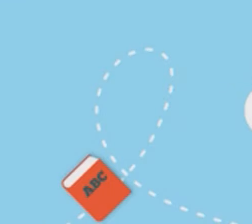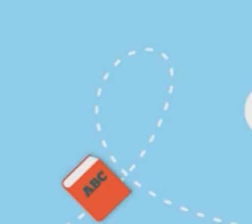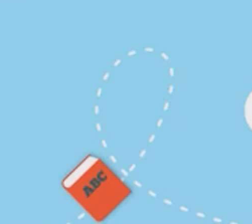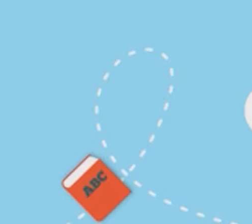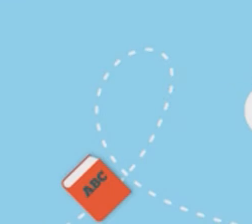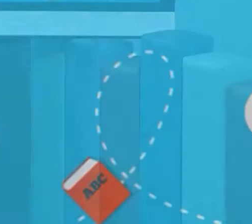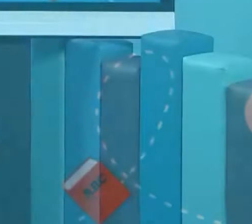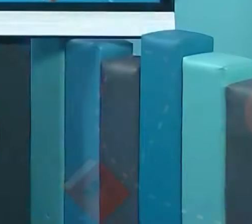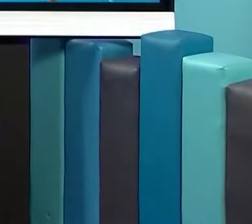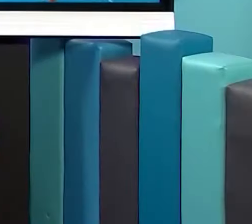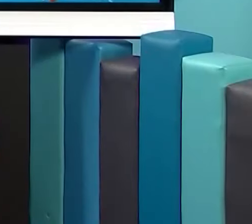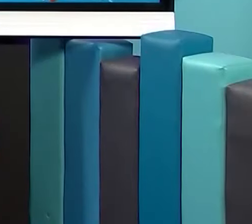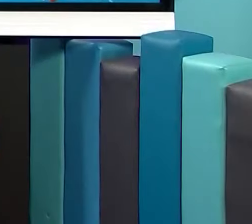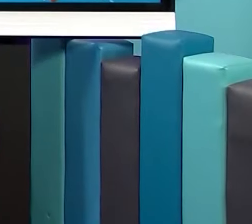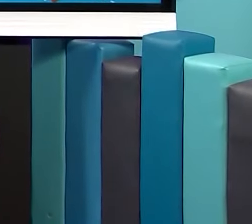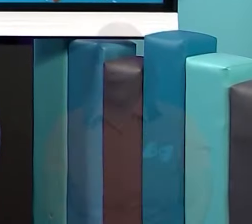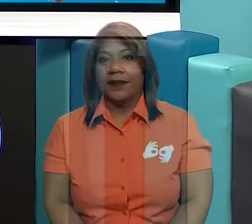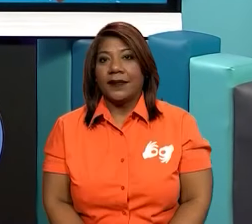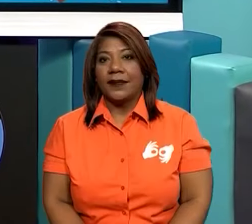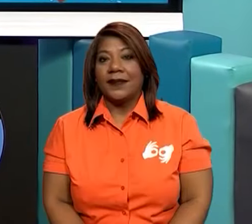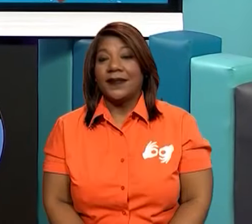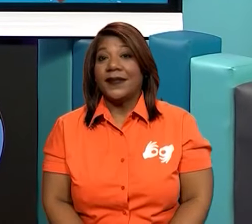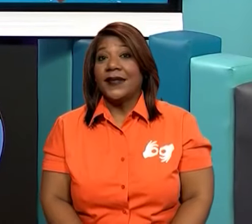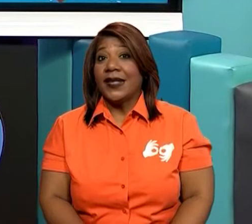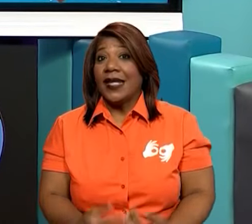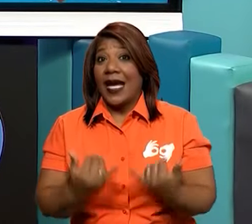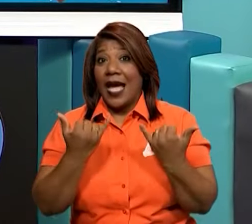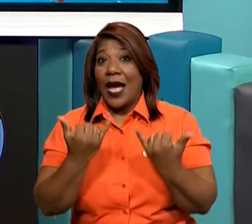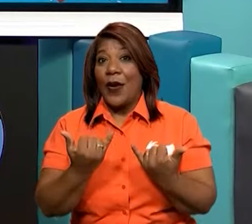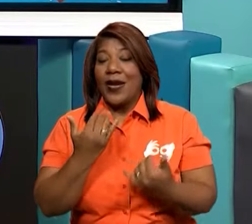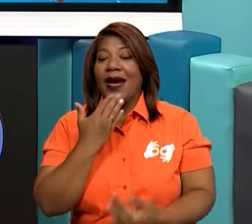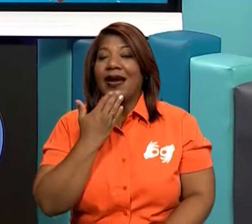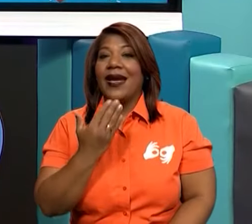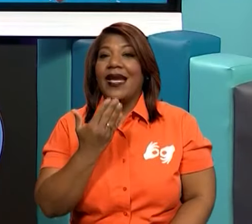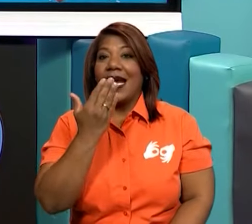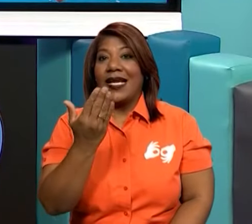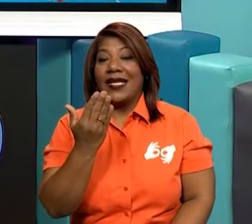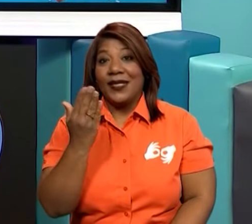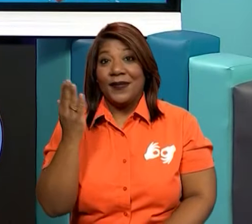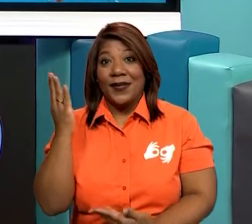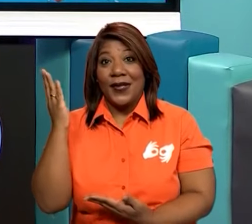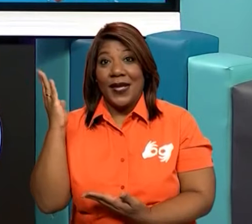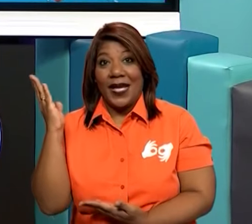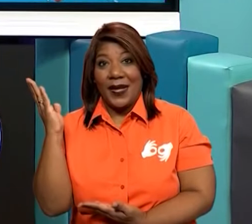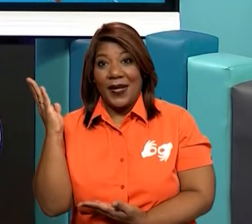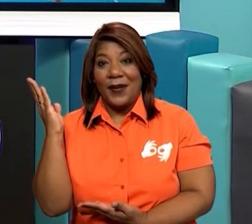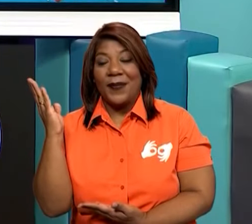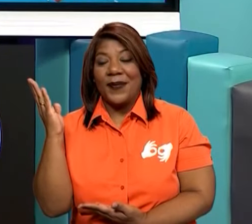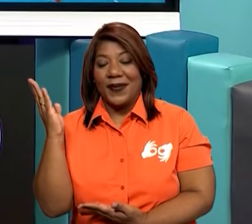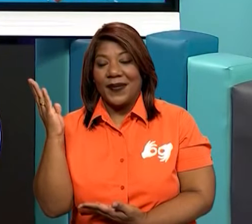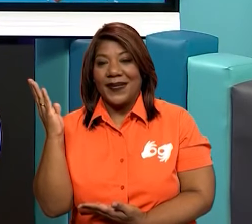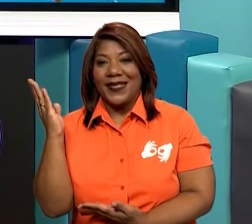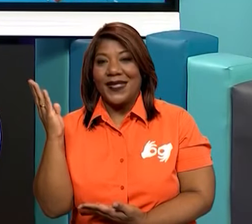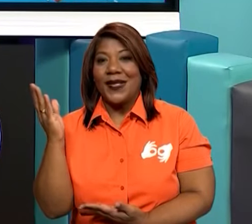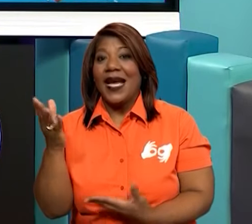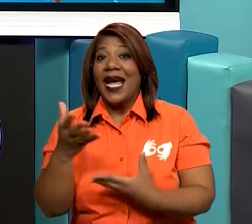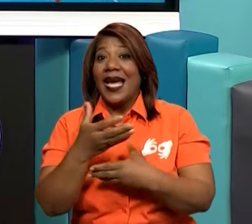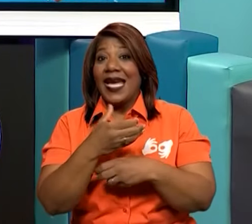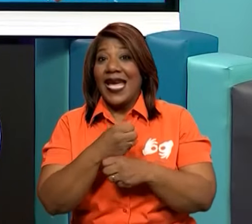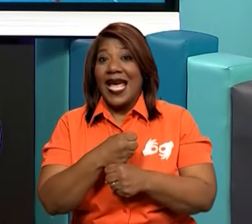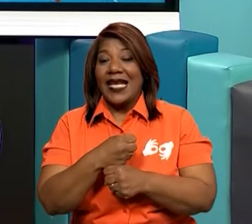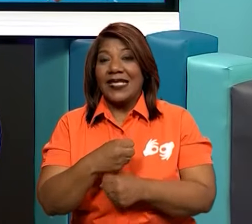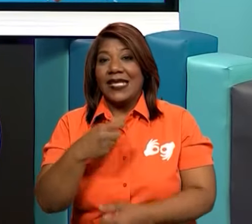por así decirlo. bien, no hay más que agradecimientos a todas... A la maestra Carmen Rodríguez.